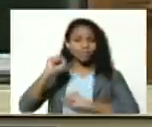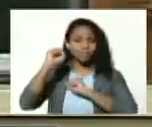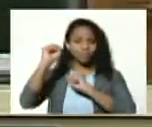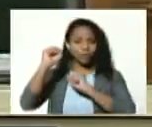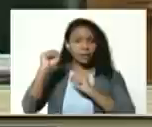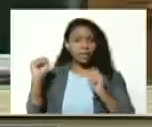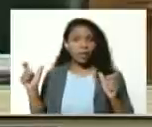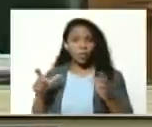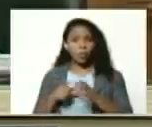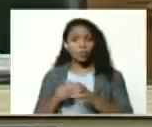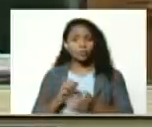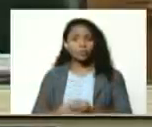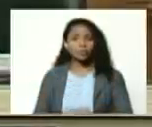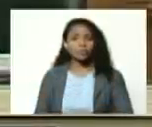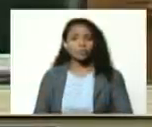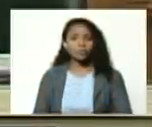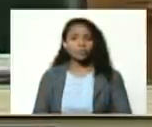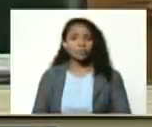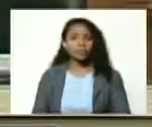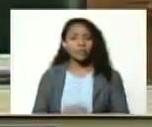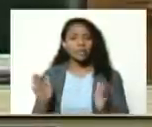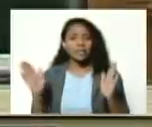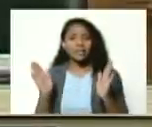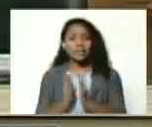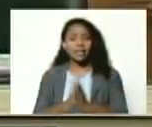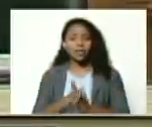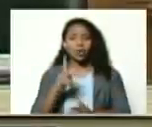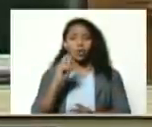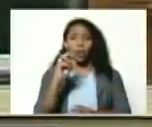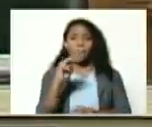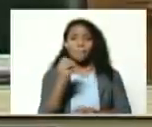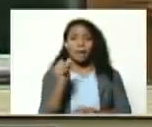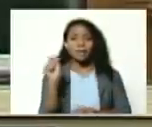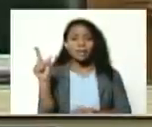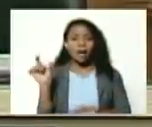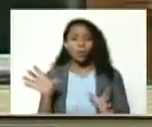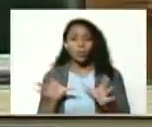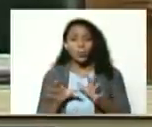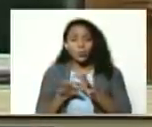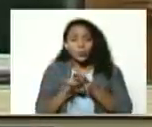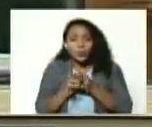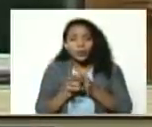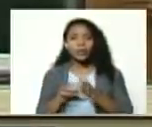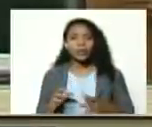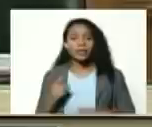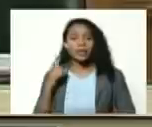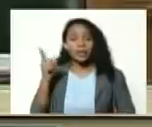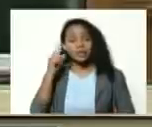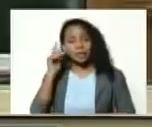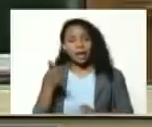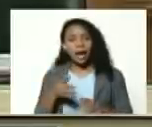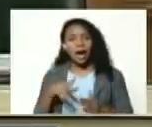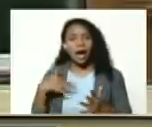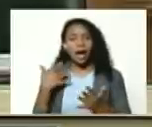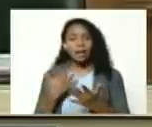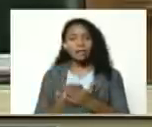angostura de Santo Tomás de Angostura la parte más angosta del padre Río hasta